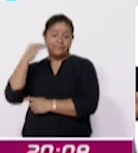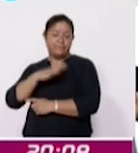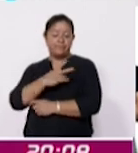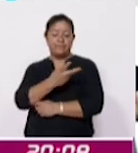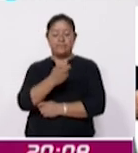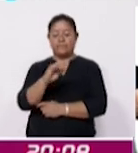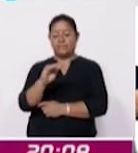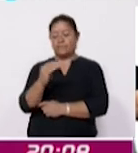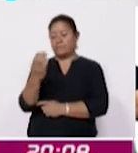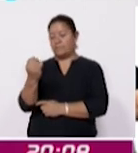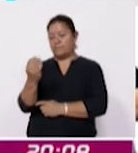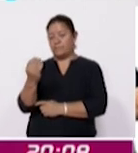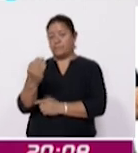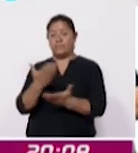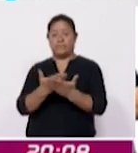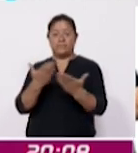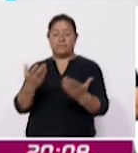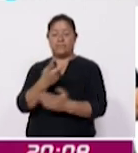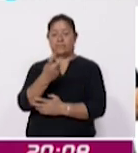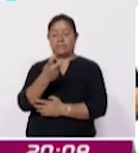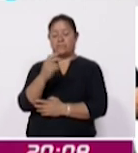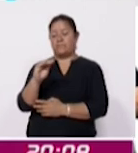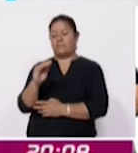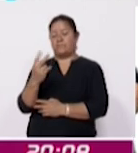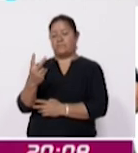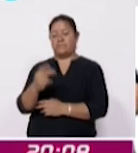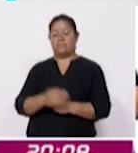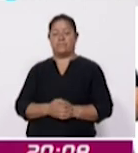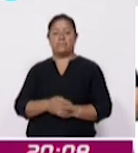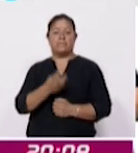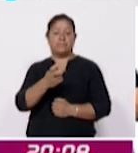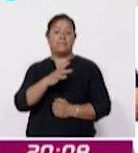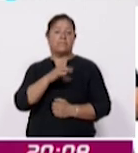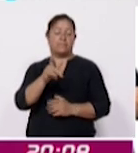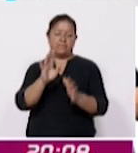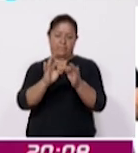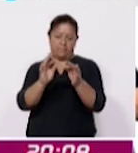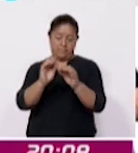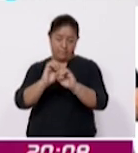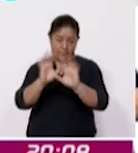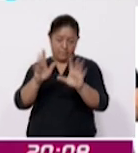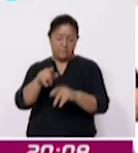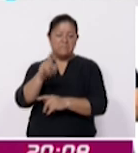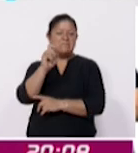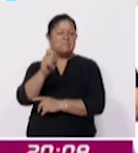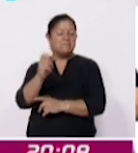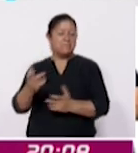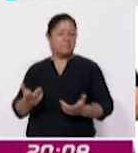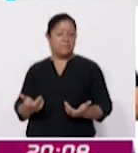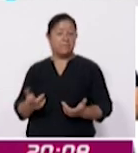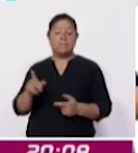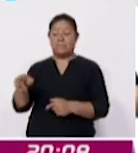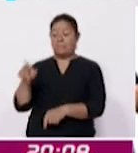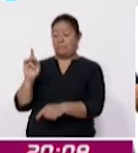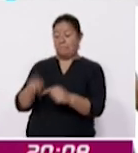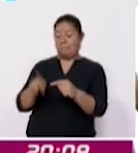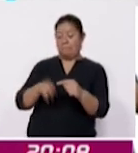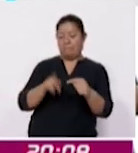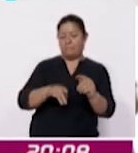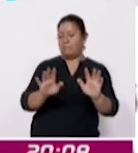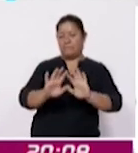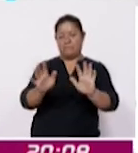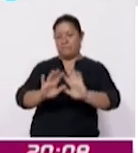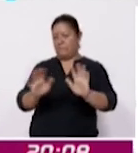299 y ahora 292. Aquí nada más quiero resaltar que no significa que se van a dejar de